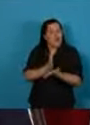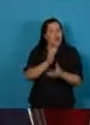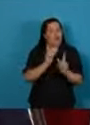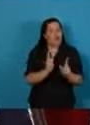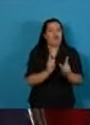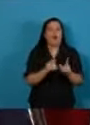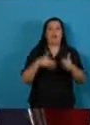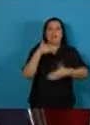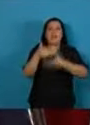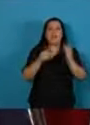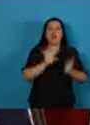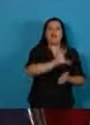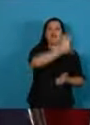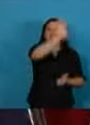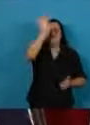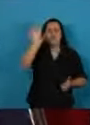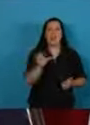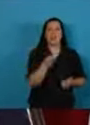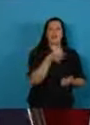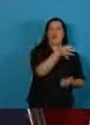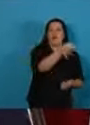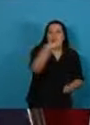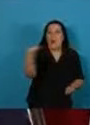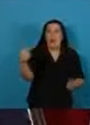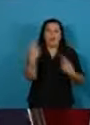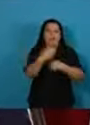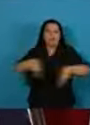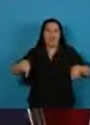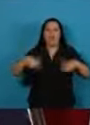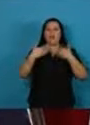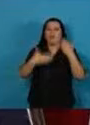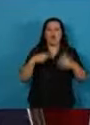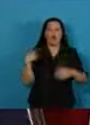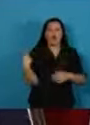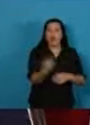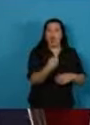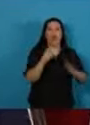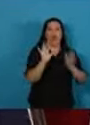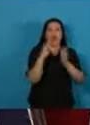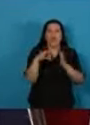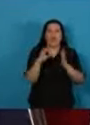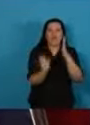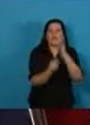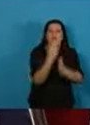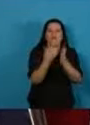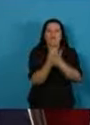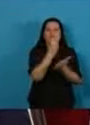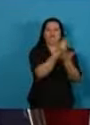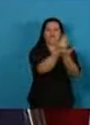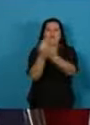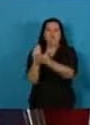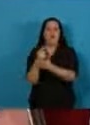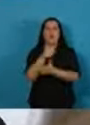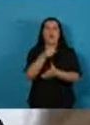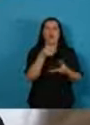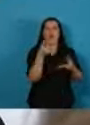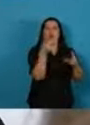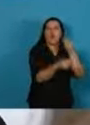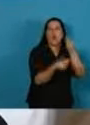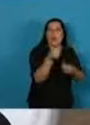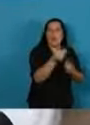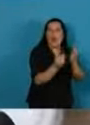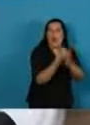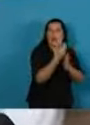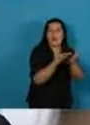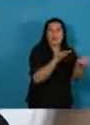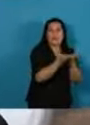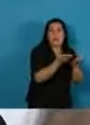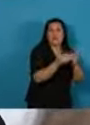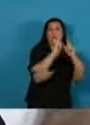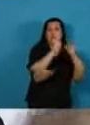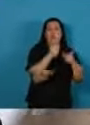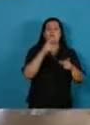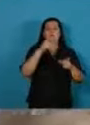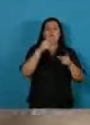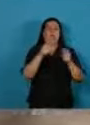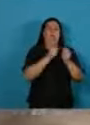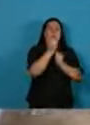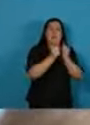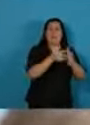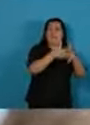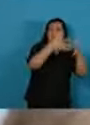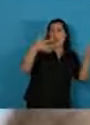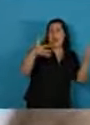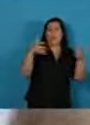desarrollo regional y creando juntos miles de puestos de trabajo en cooperativas de servicios, pequeñas y grandes empresas.